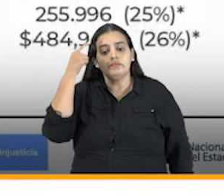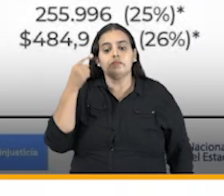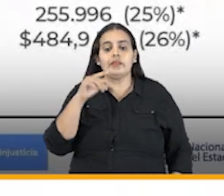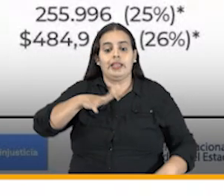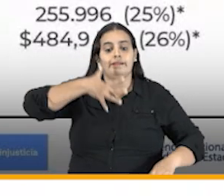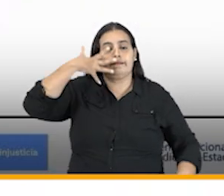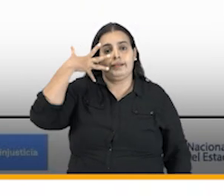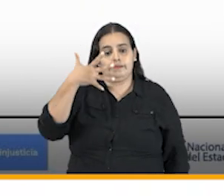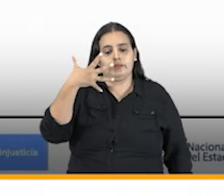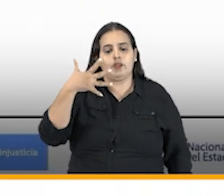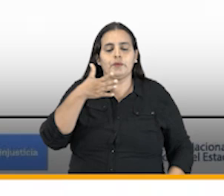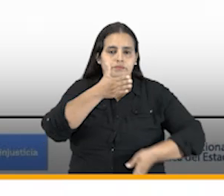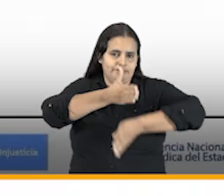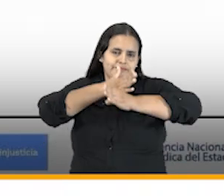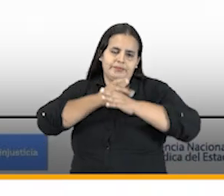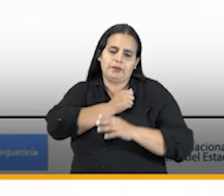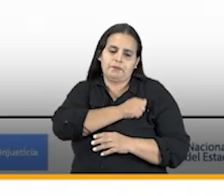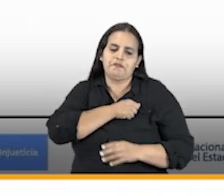lugar seguimos